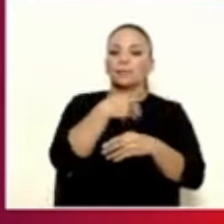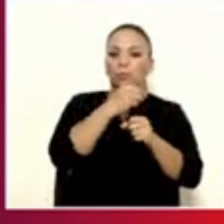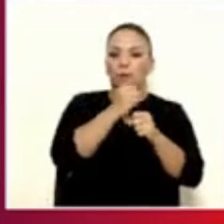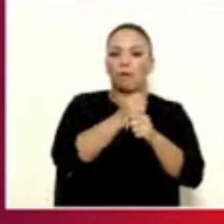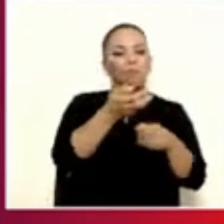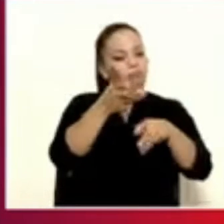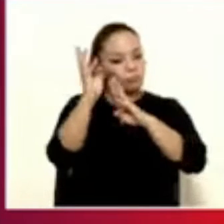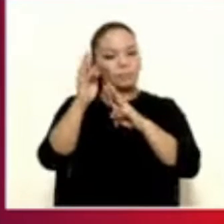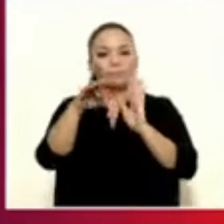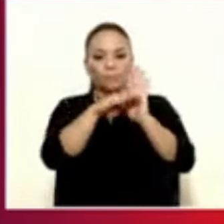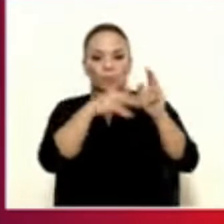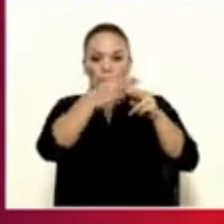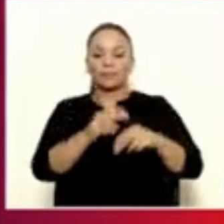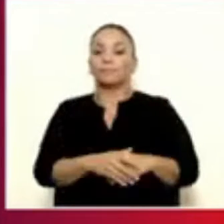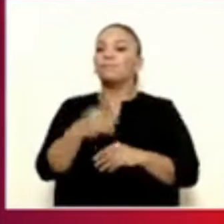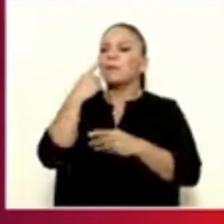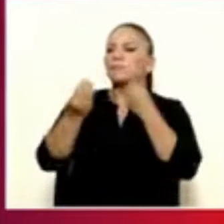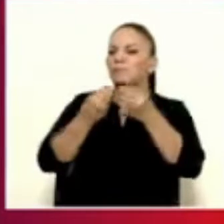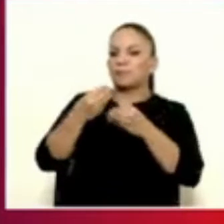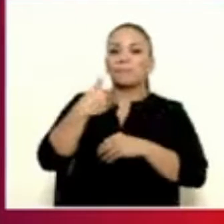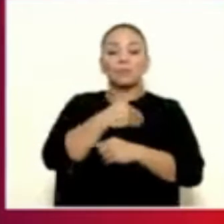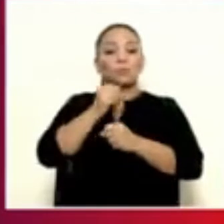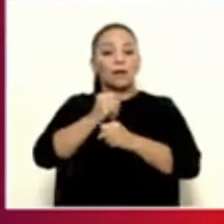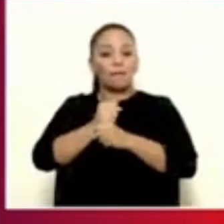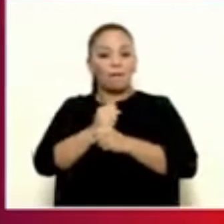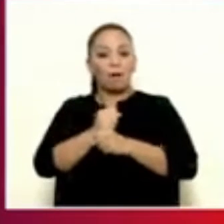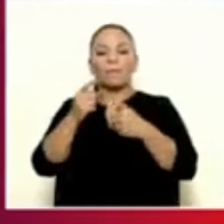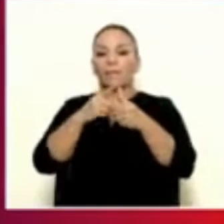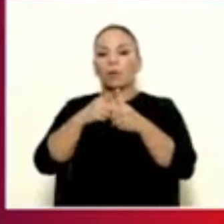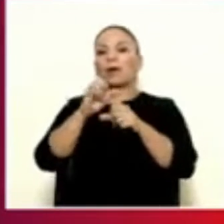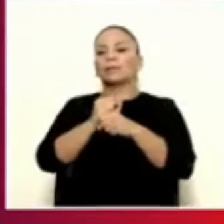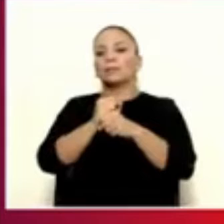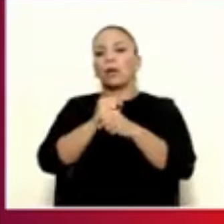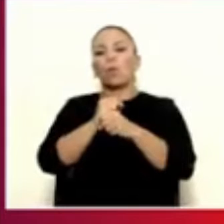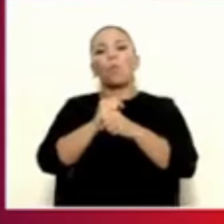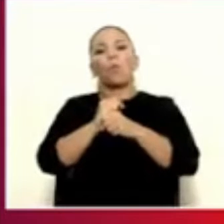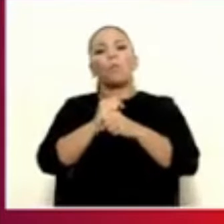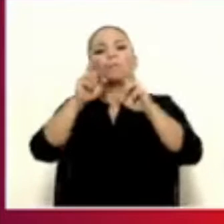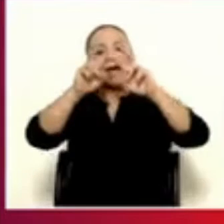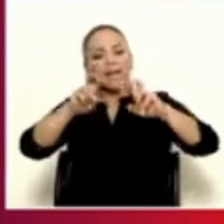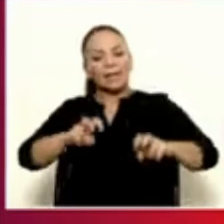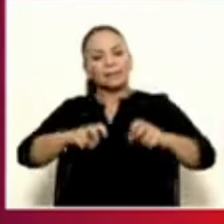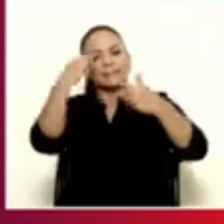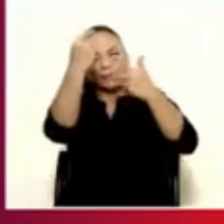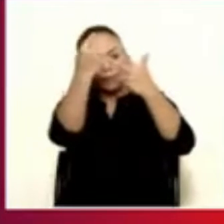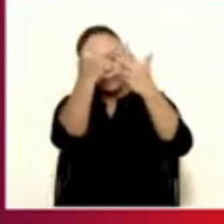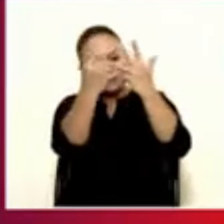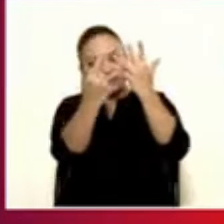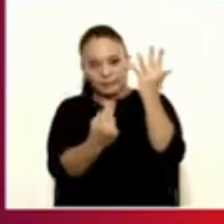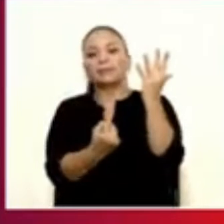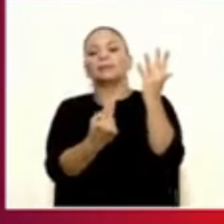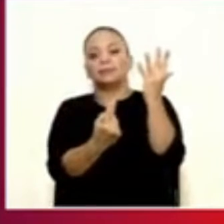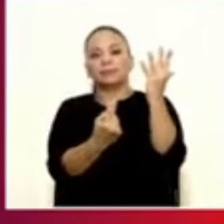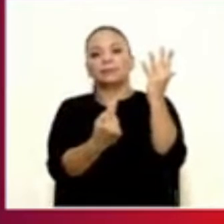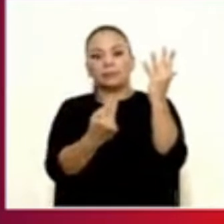tenemos que hacer es el Ministerio de Trabajo hace un file de cada una, hace un análisis de cada una de estas que ya